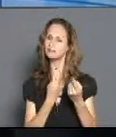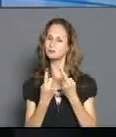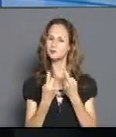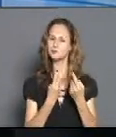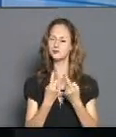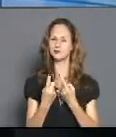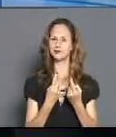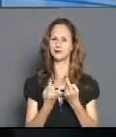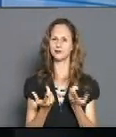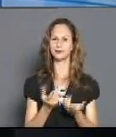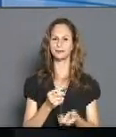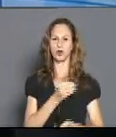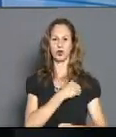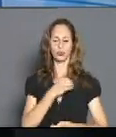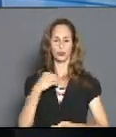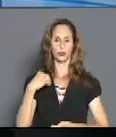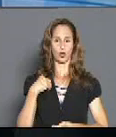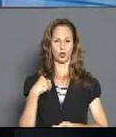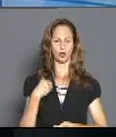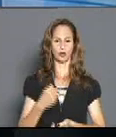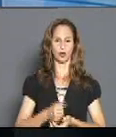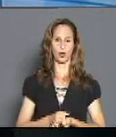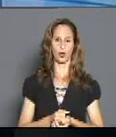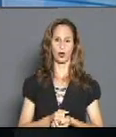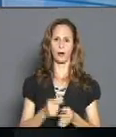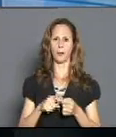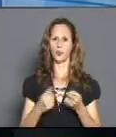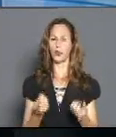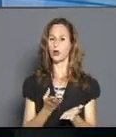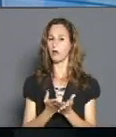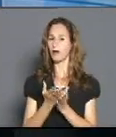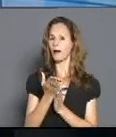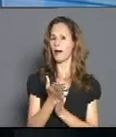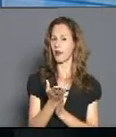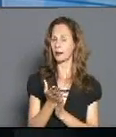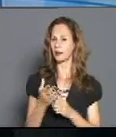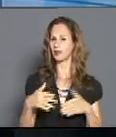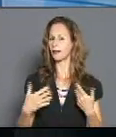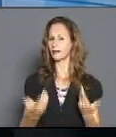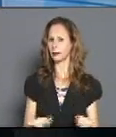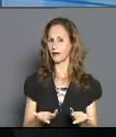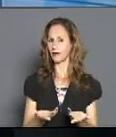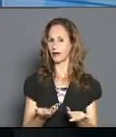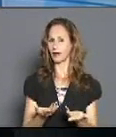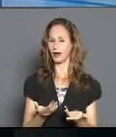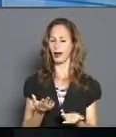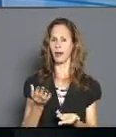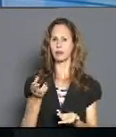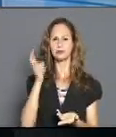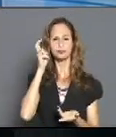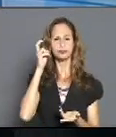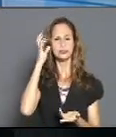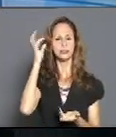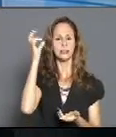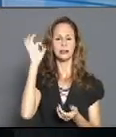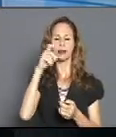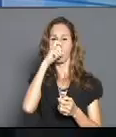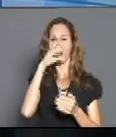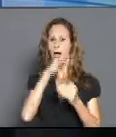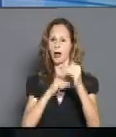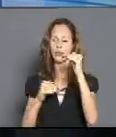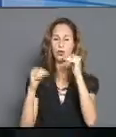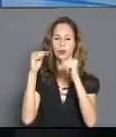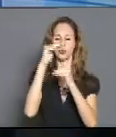Niuris, porque sé que la carrera de psiquiatría de adulto mayor está en el proceso de acreditación, un importante